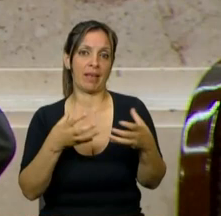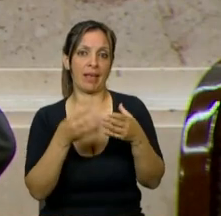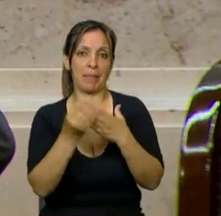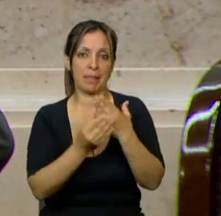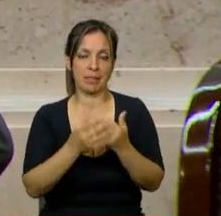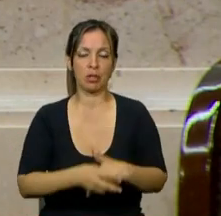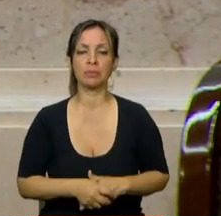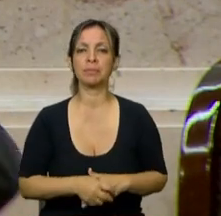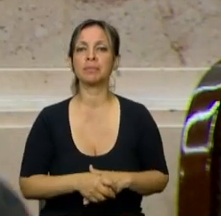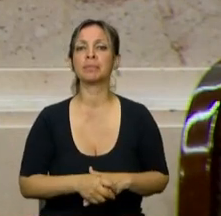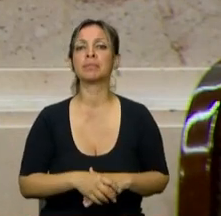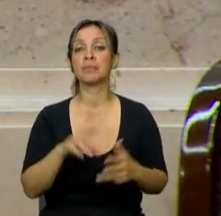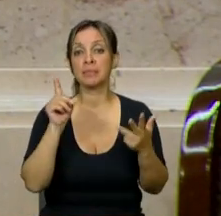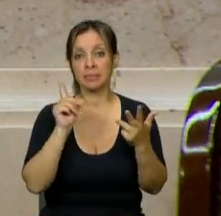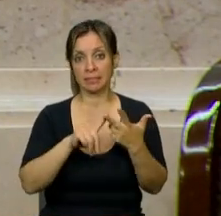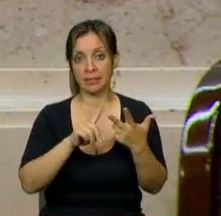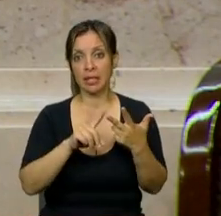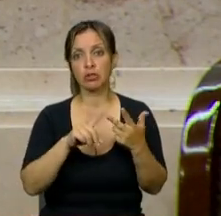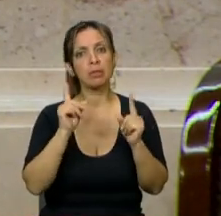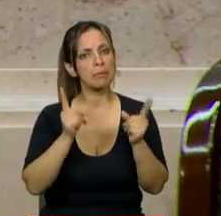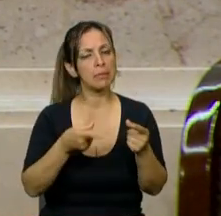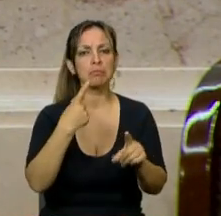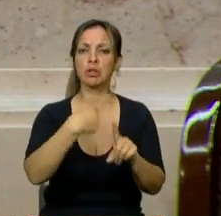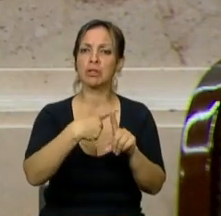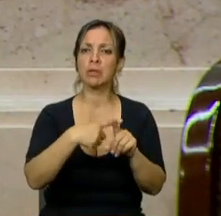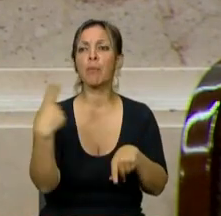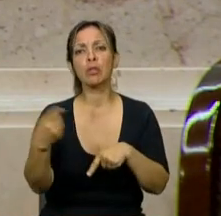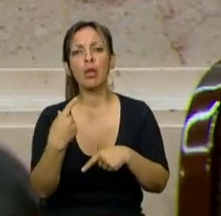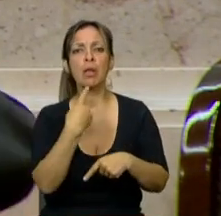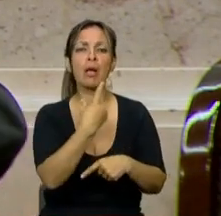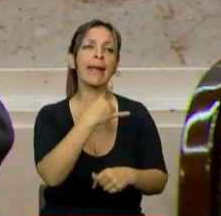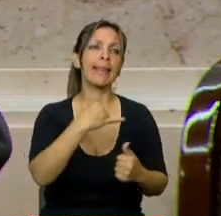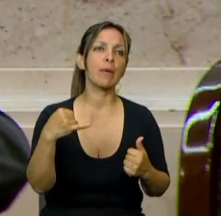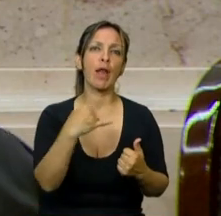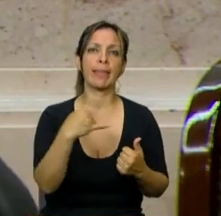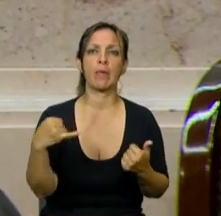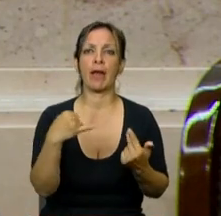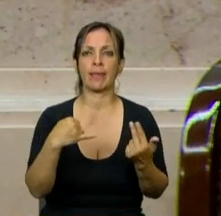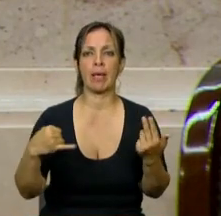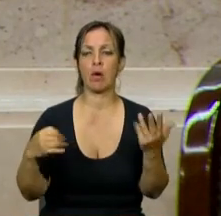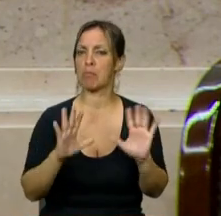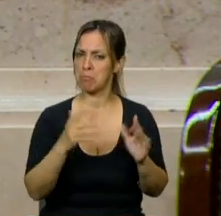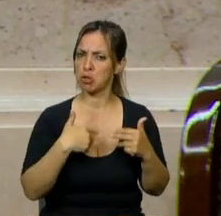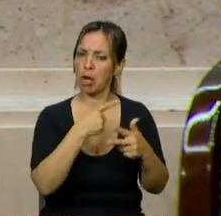gabinete. Tercera cuestión positiva, porque se habla mucho en términos negativos, pero